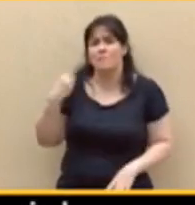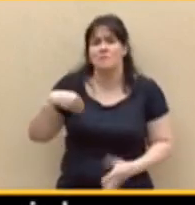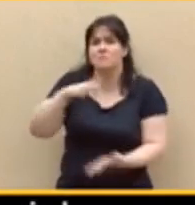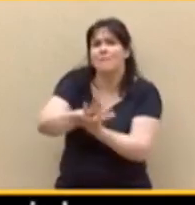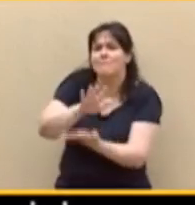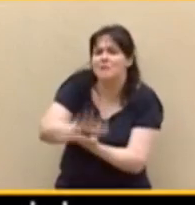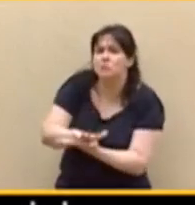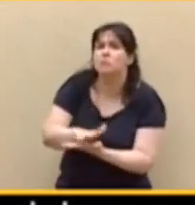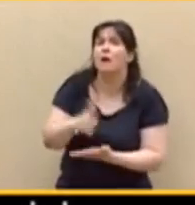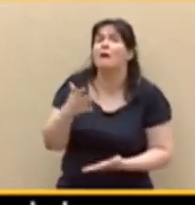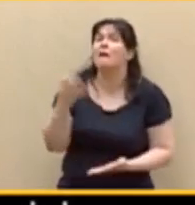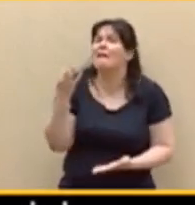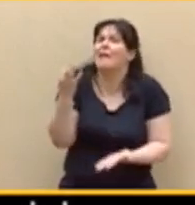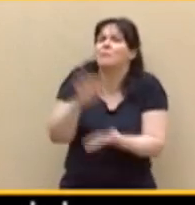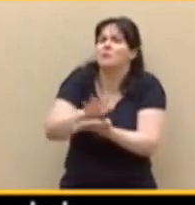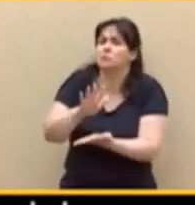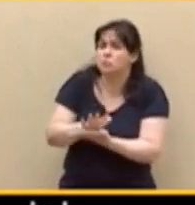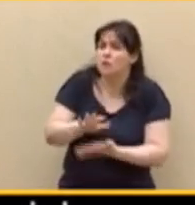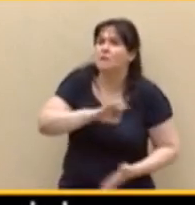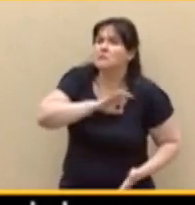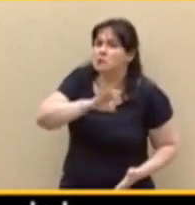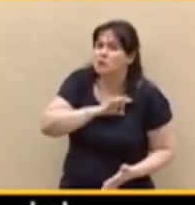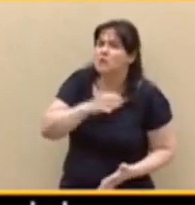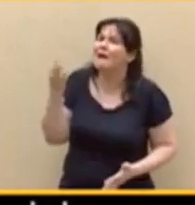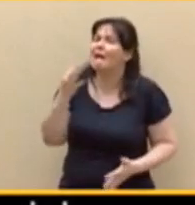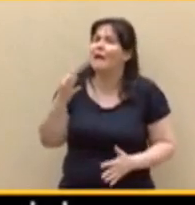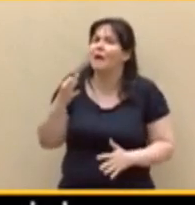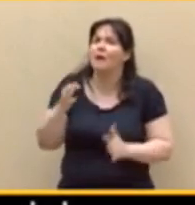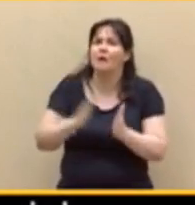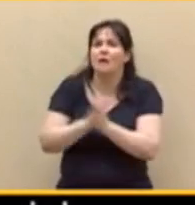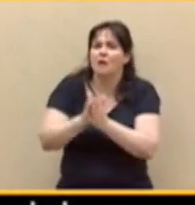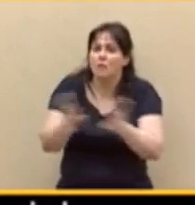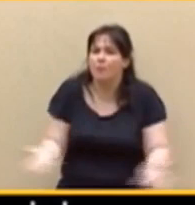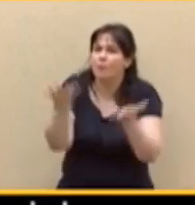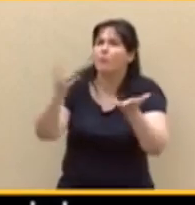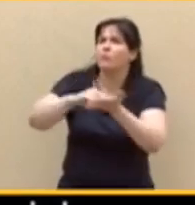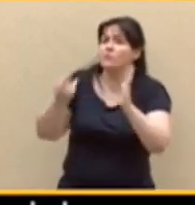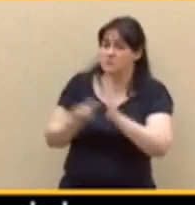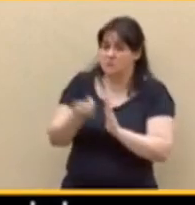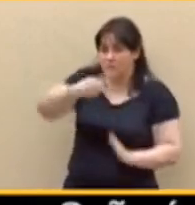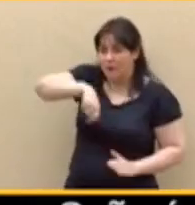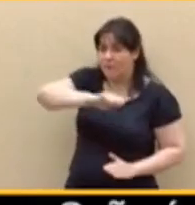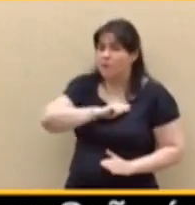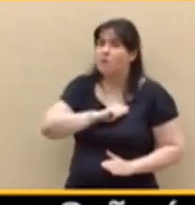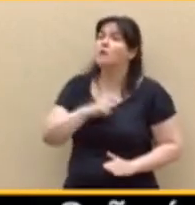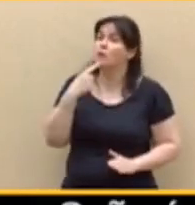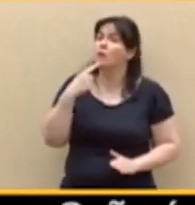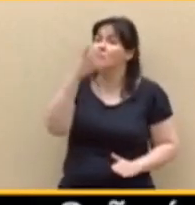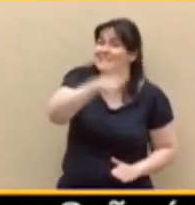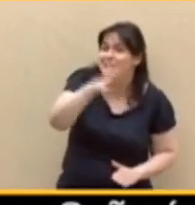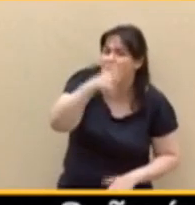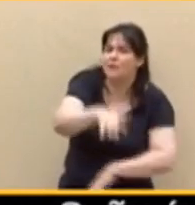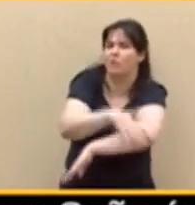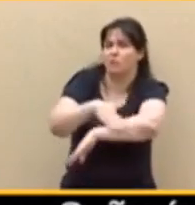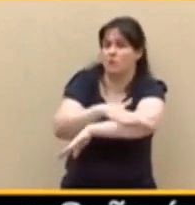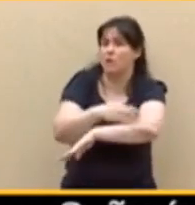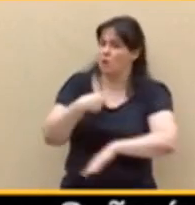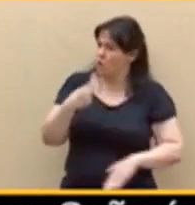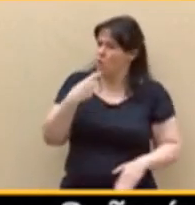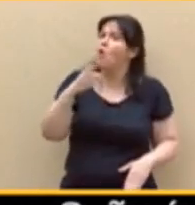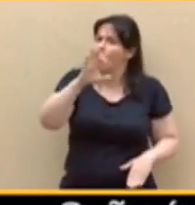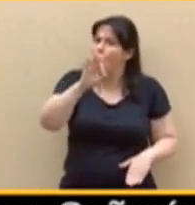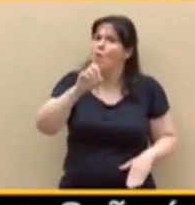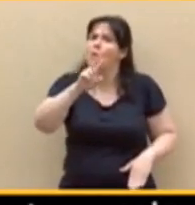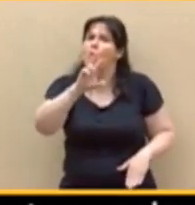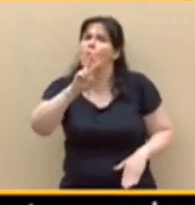señorías? ¿Qué mesura? ¿Qué promoción del sistema de nuestro país? Chivatazos del gobierno, y no lo digo yo, lo dice la UCO, a sus propios corruptos.